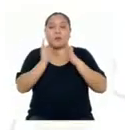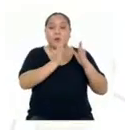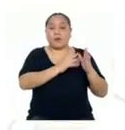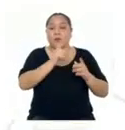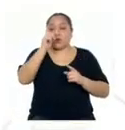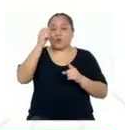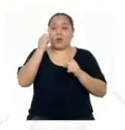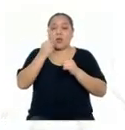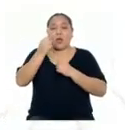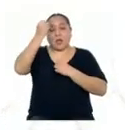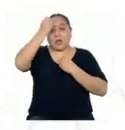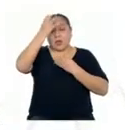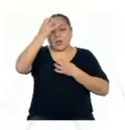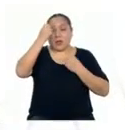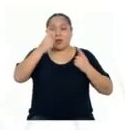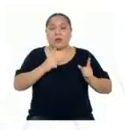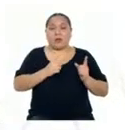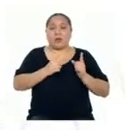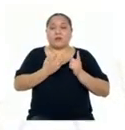una infografía.